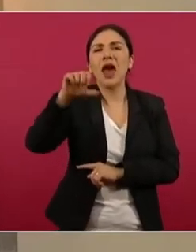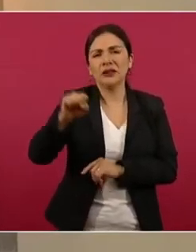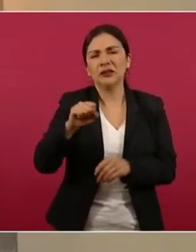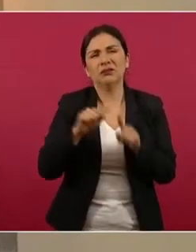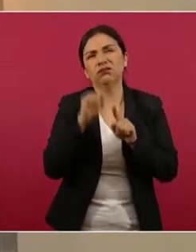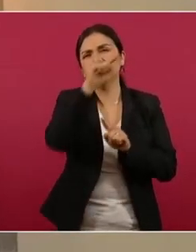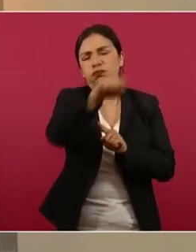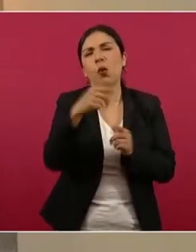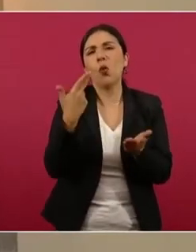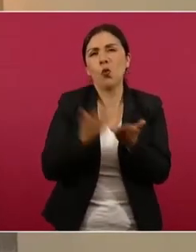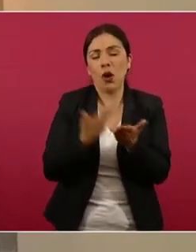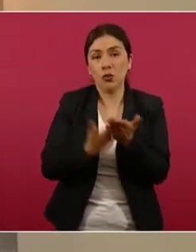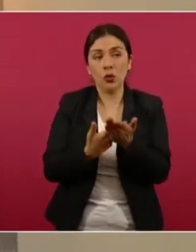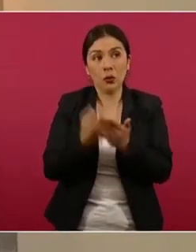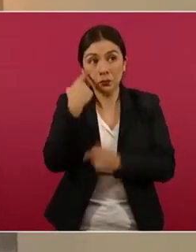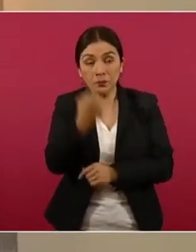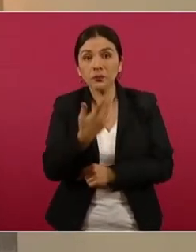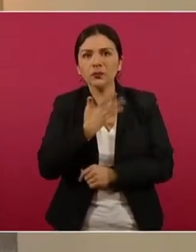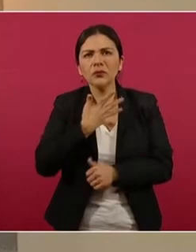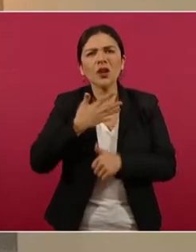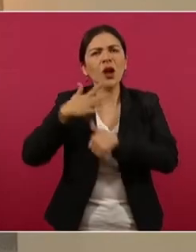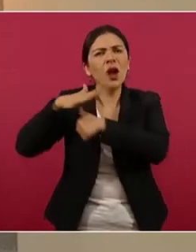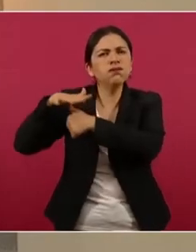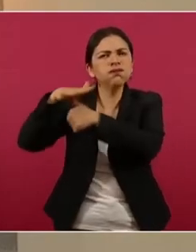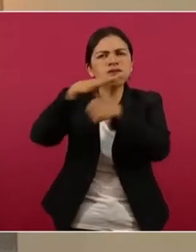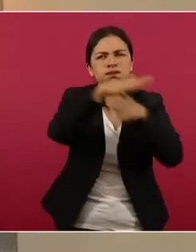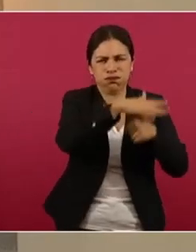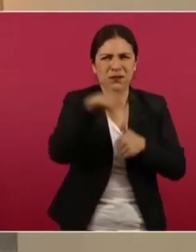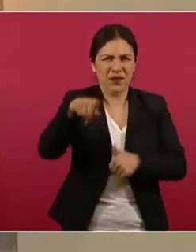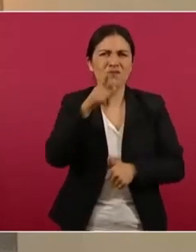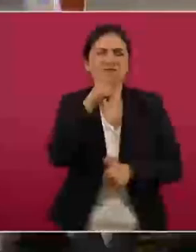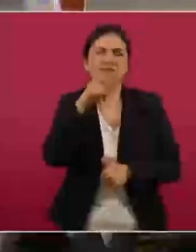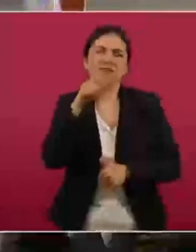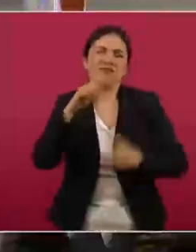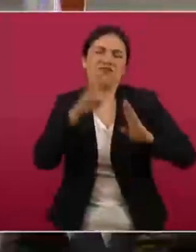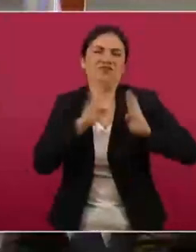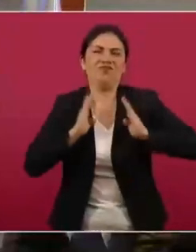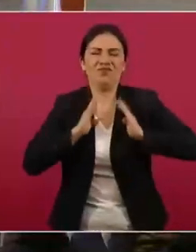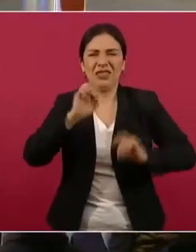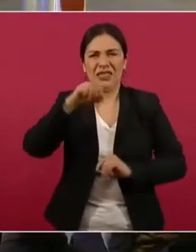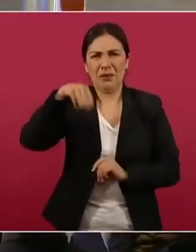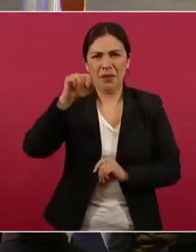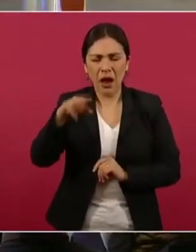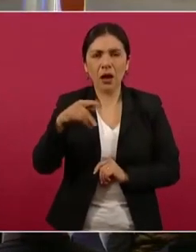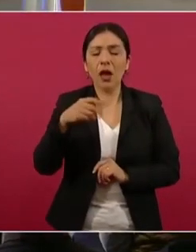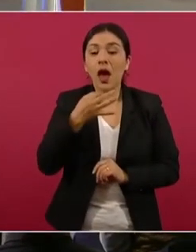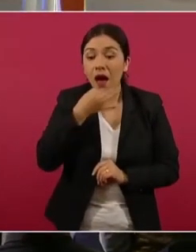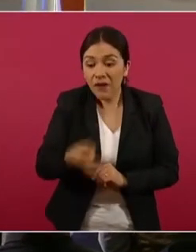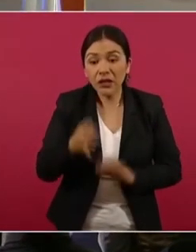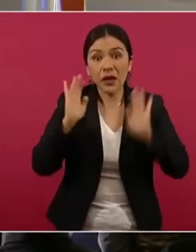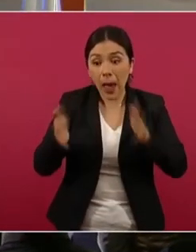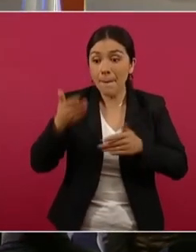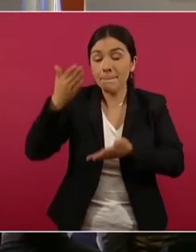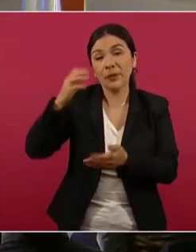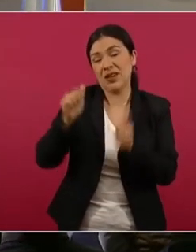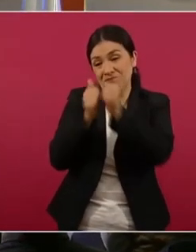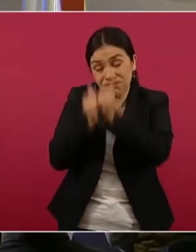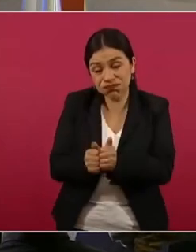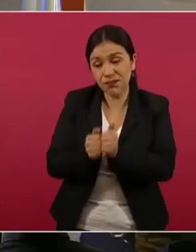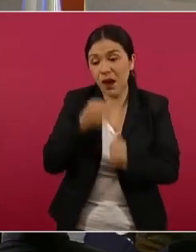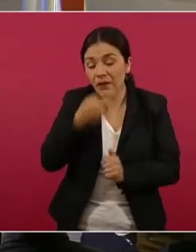Huatulco. Un helicóptero de Marina les hace la señalización de que se detuvieran, no lo hacen,